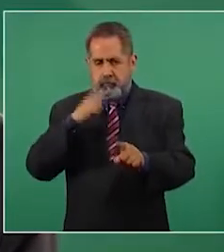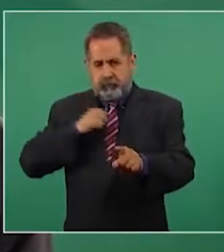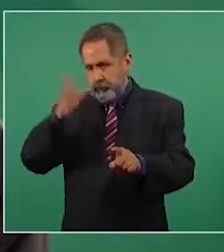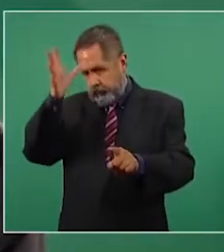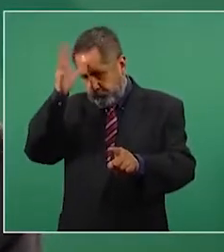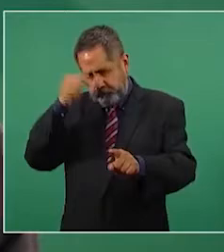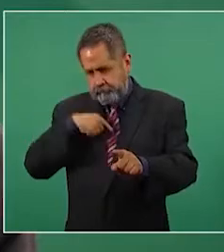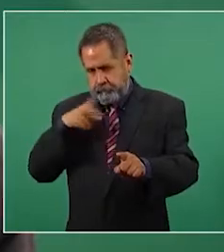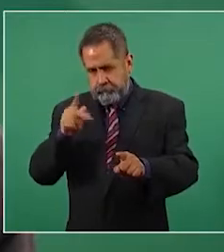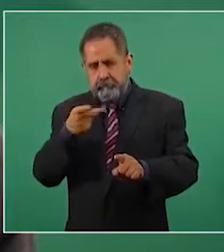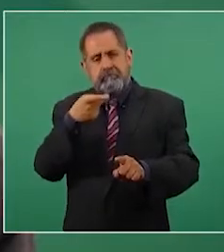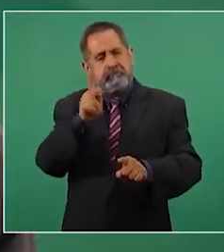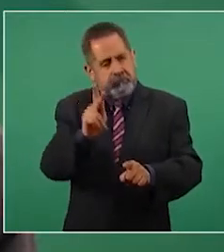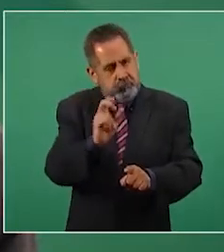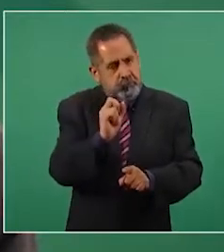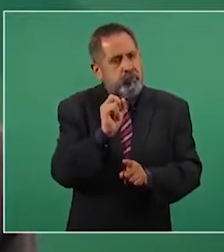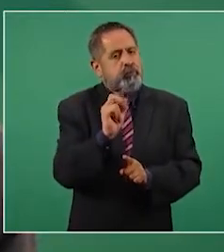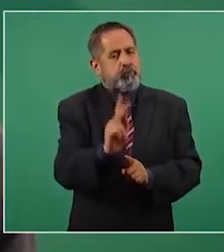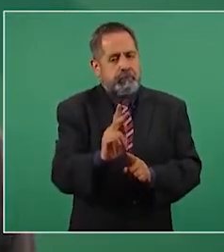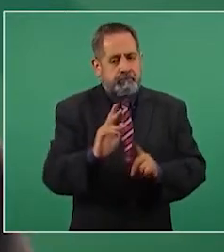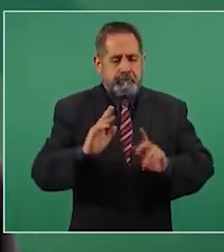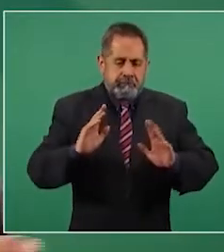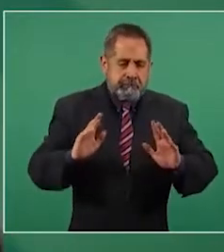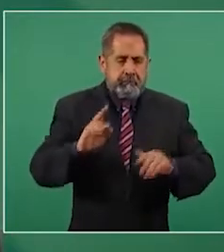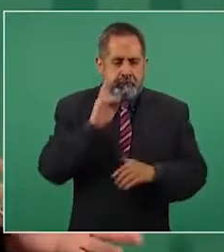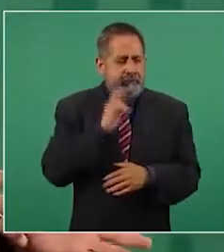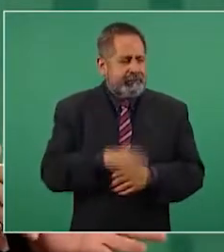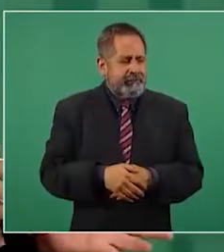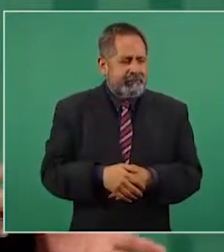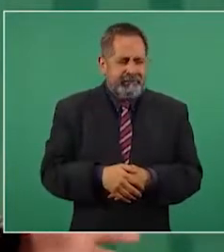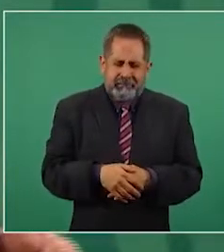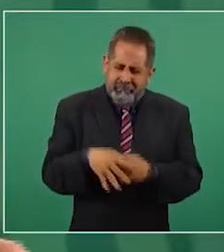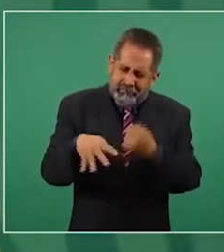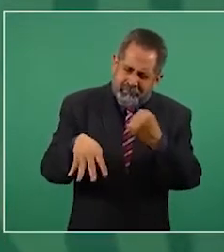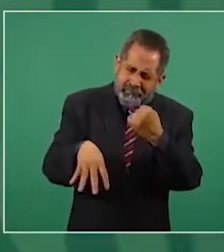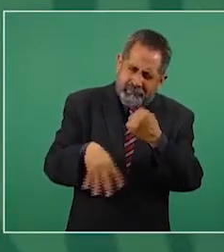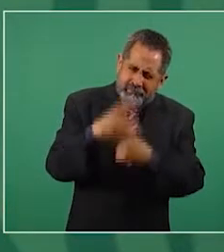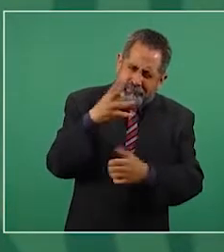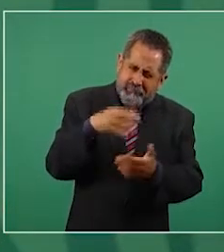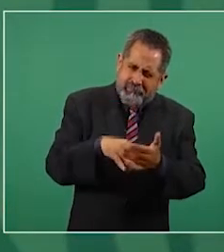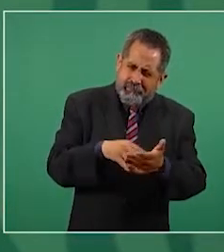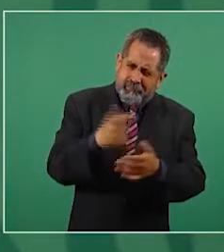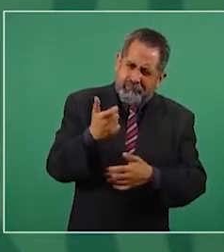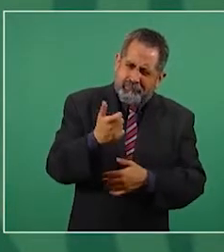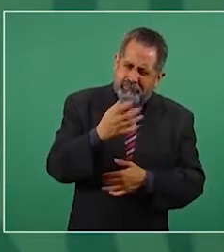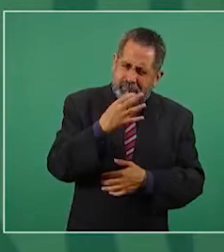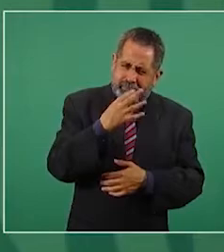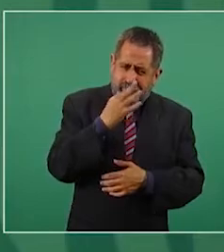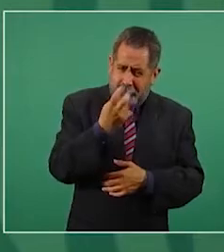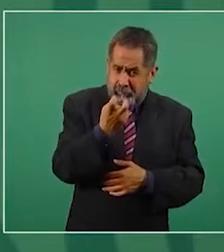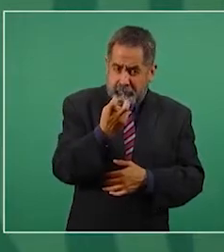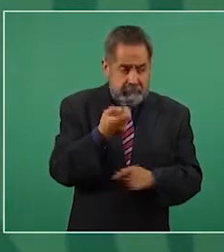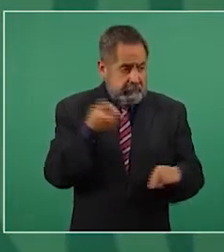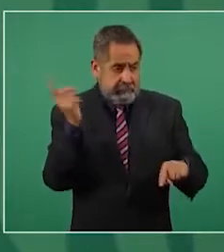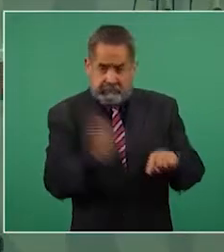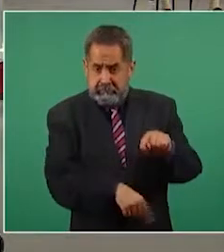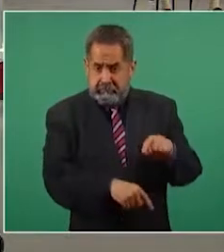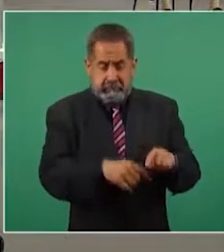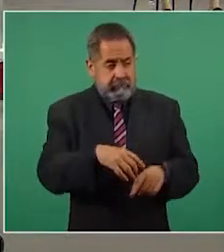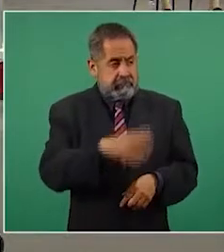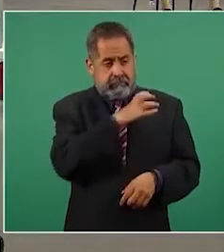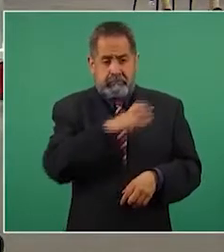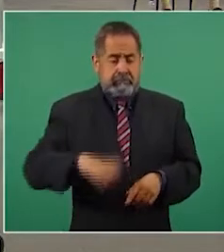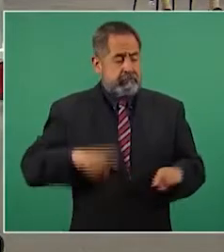por 14 mil pesos que se